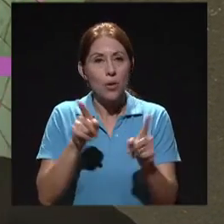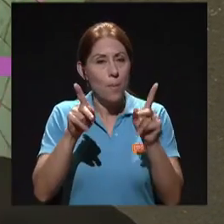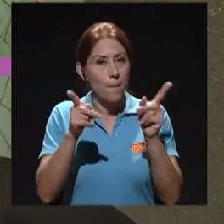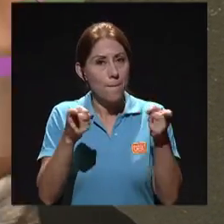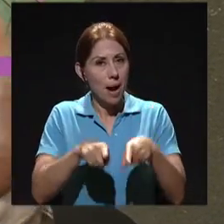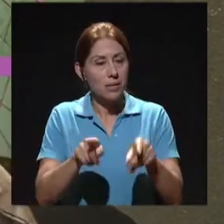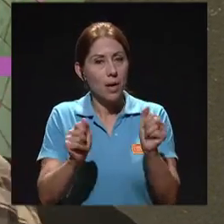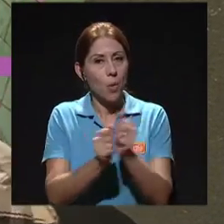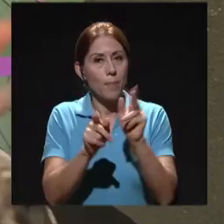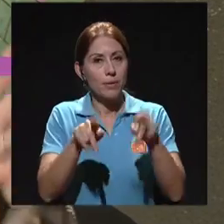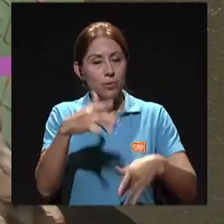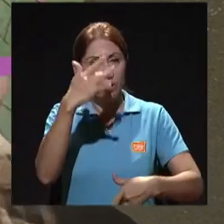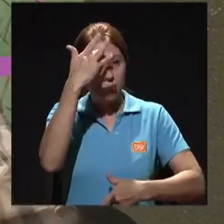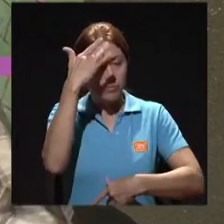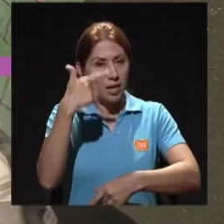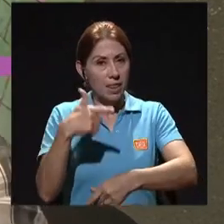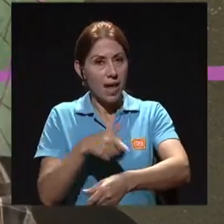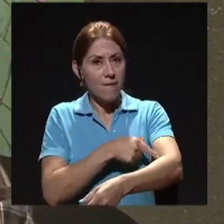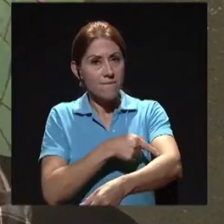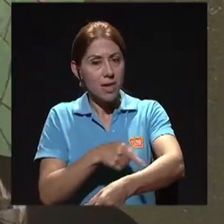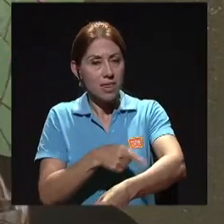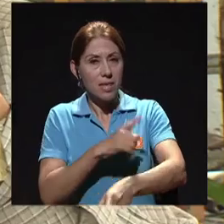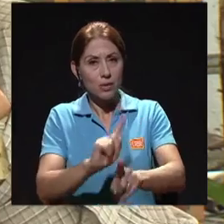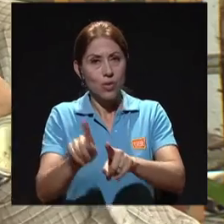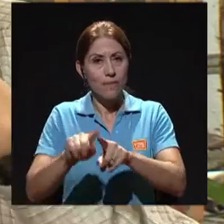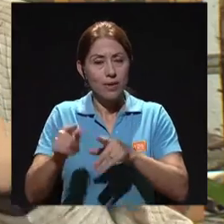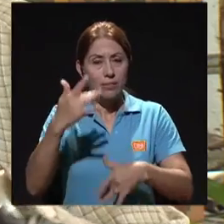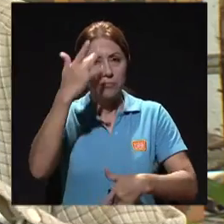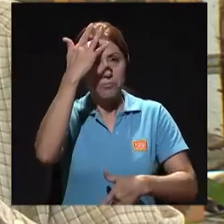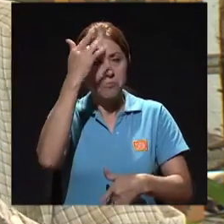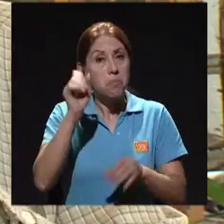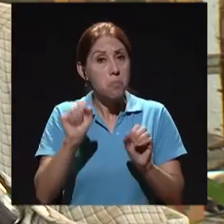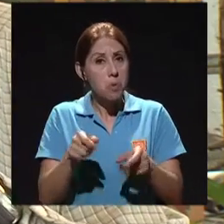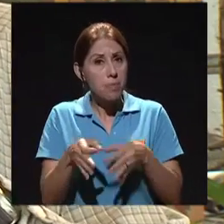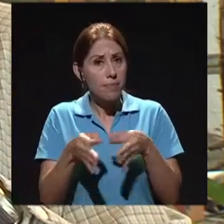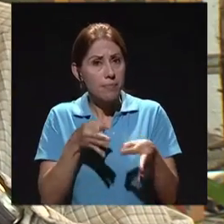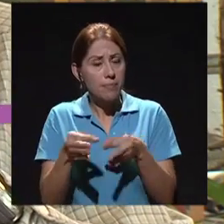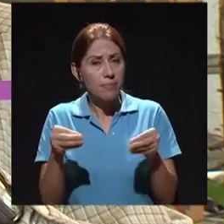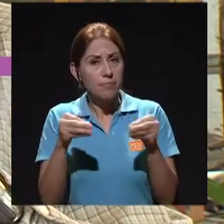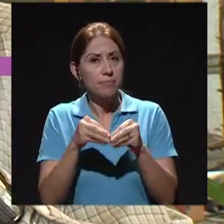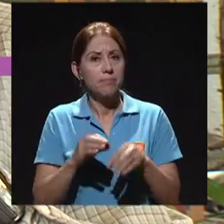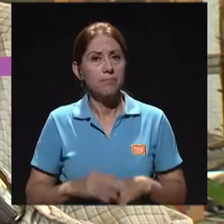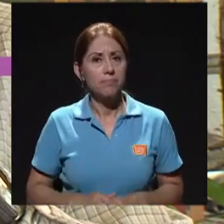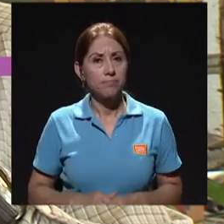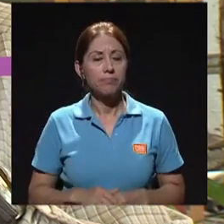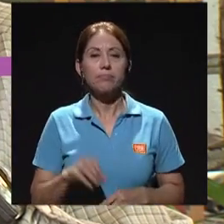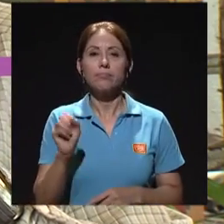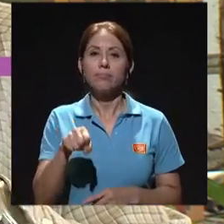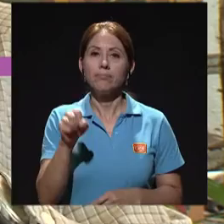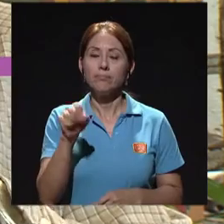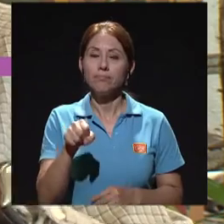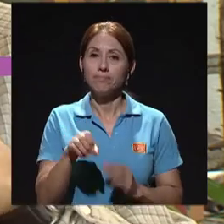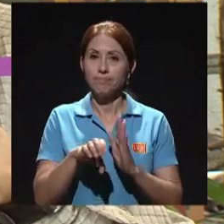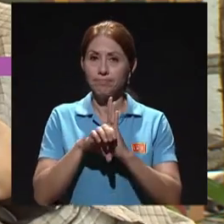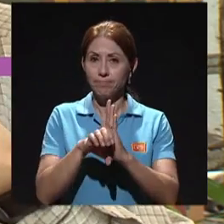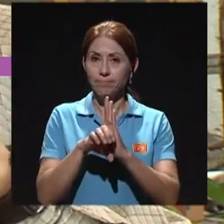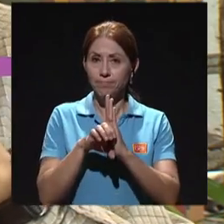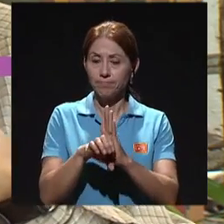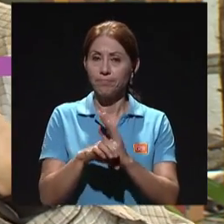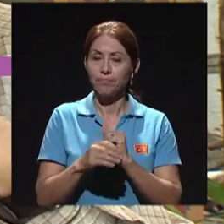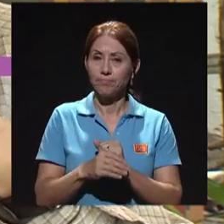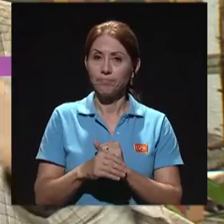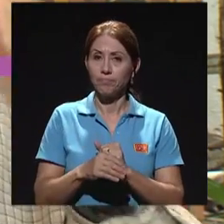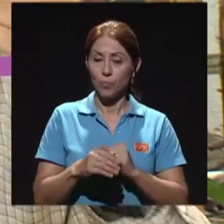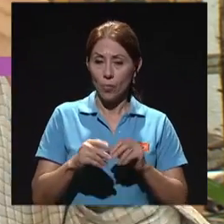tipo de patologías. Y quisiera que usted nos explicara más. Sí, les decía que, por ejemplo, los niveles de glucosa en